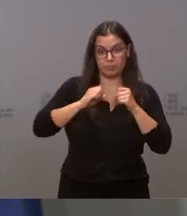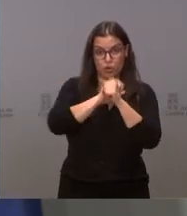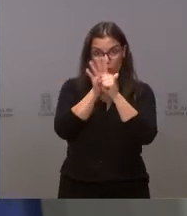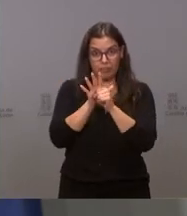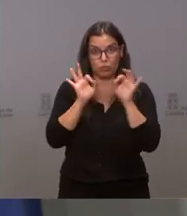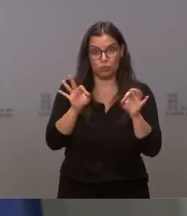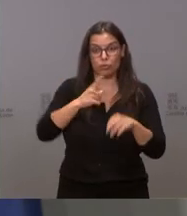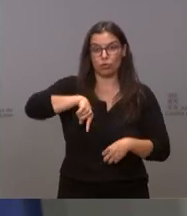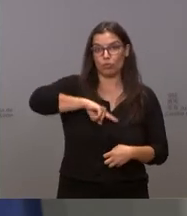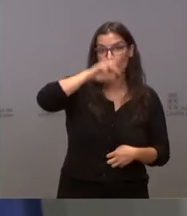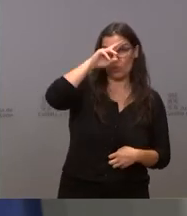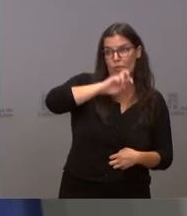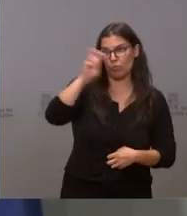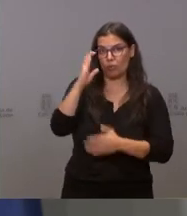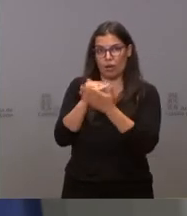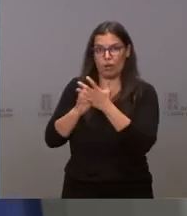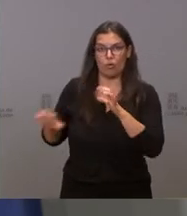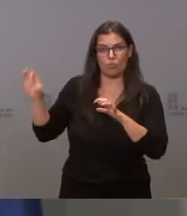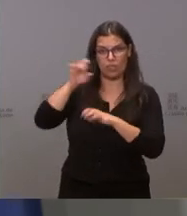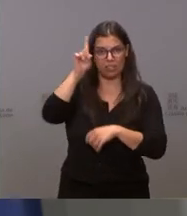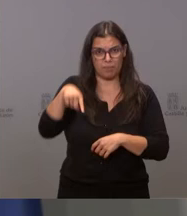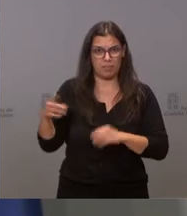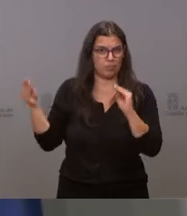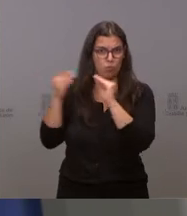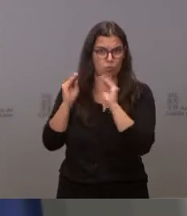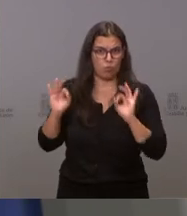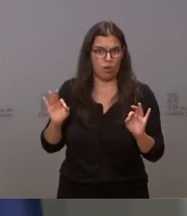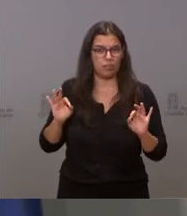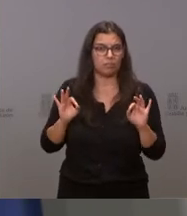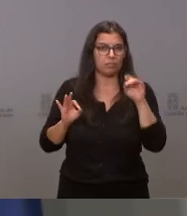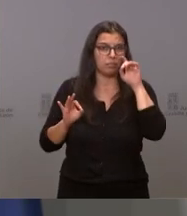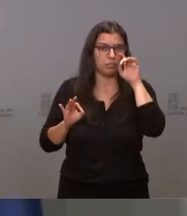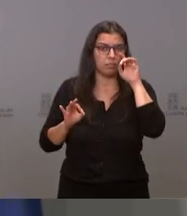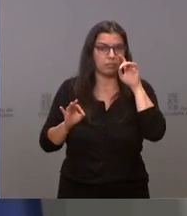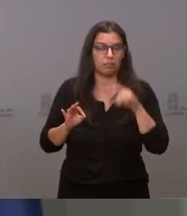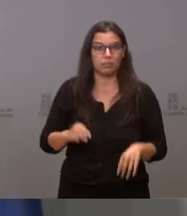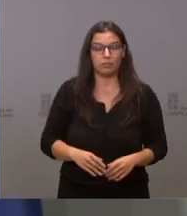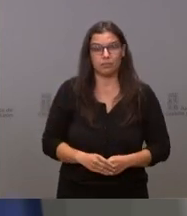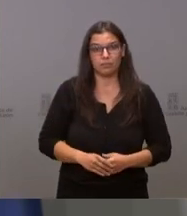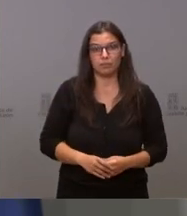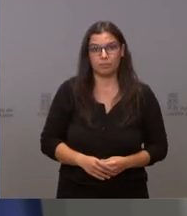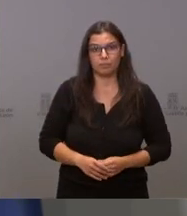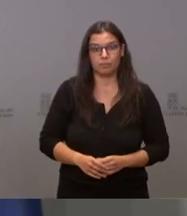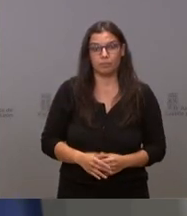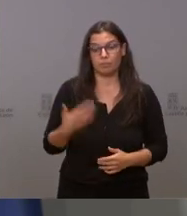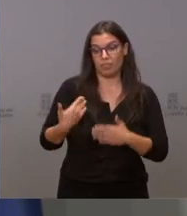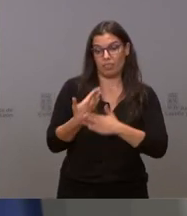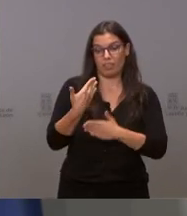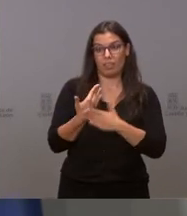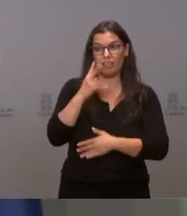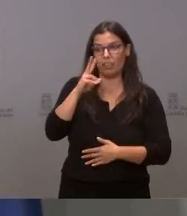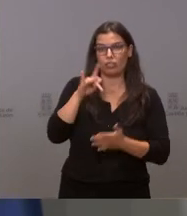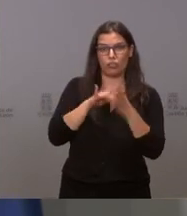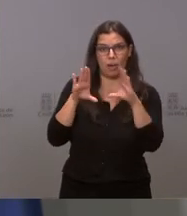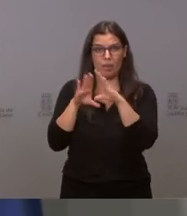también es la de otras muchas comunidades. Es decir, estos ya han estado, como que sí, atentos a las noticias estos últimos días. Ha ocurrido en Madrid,